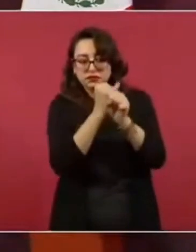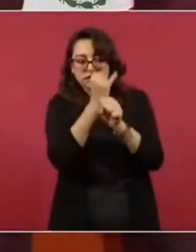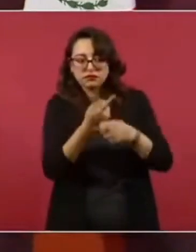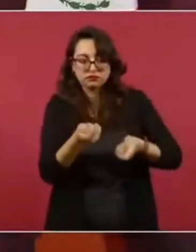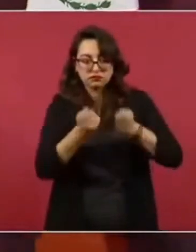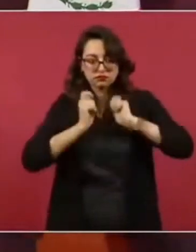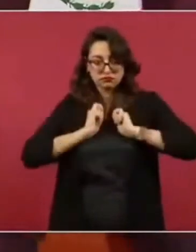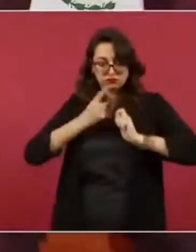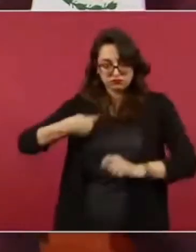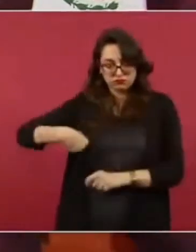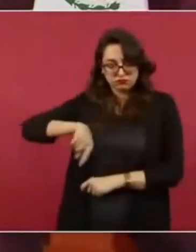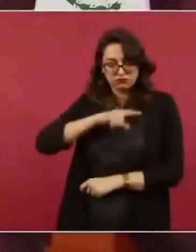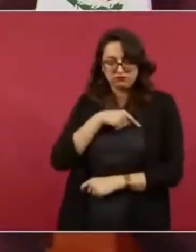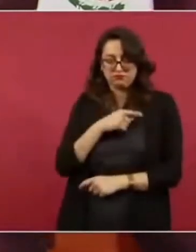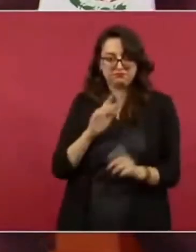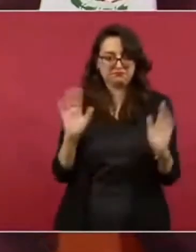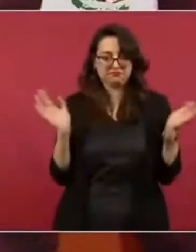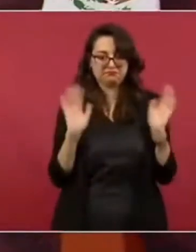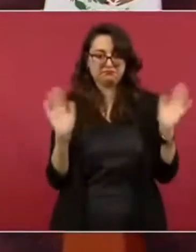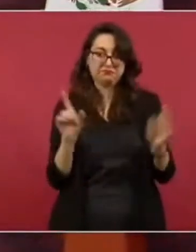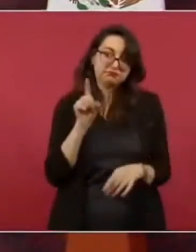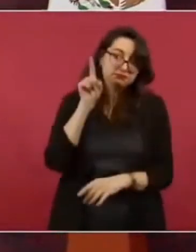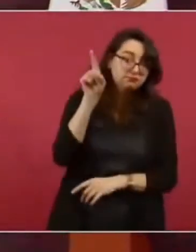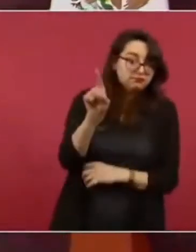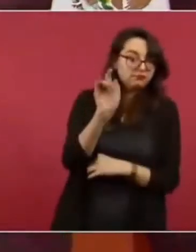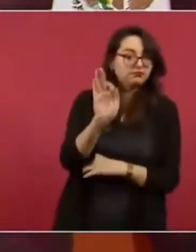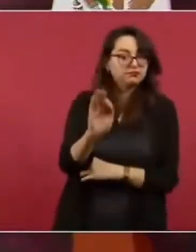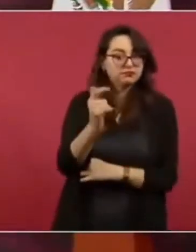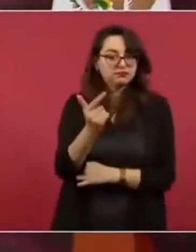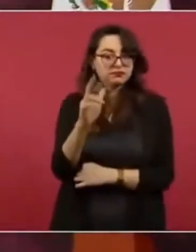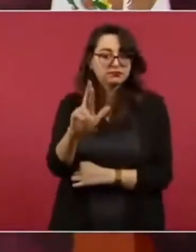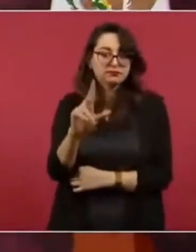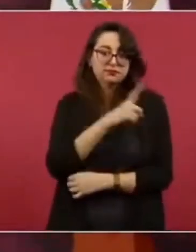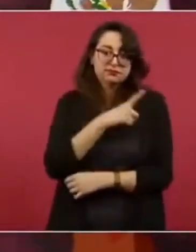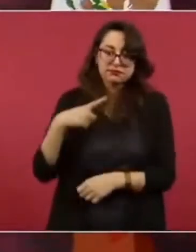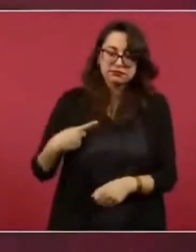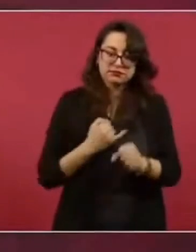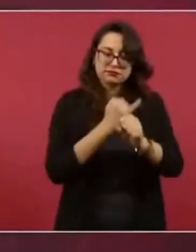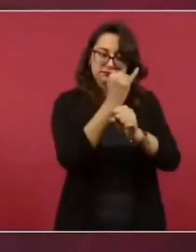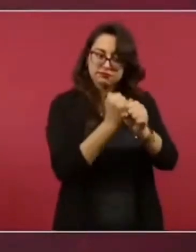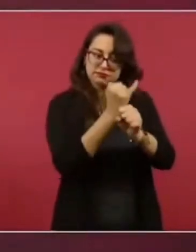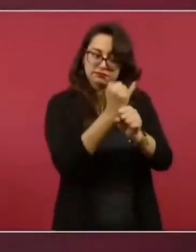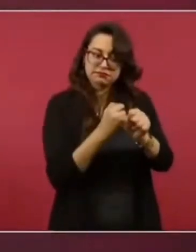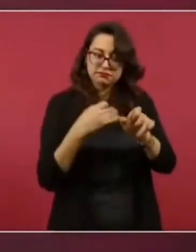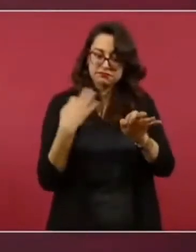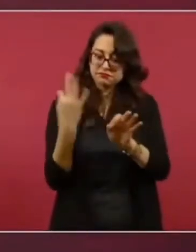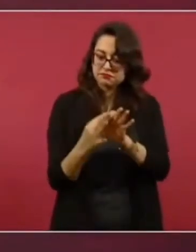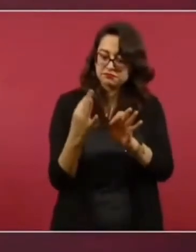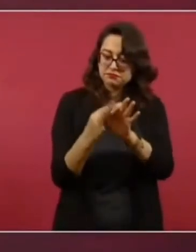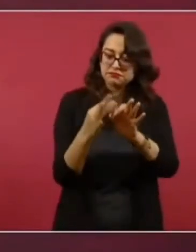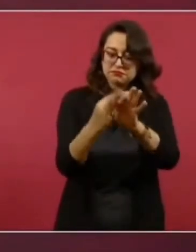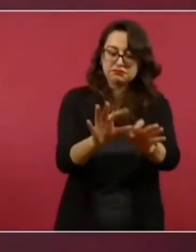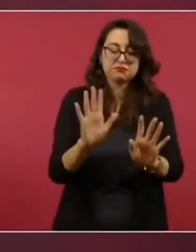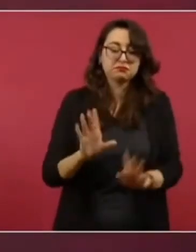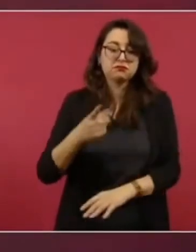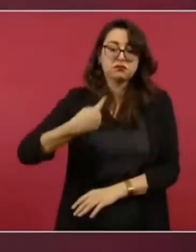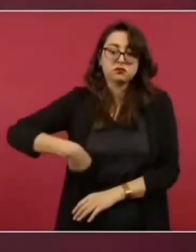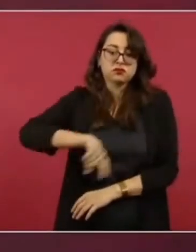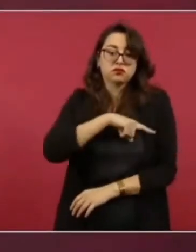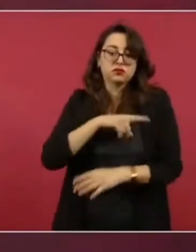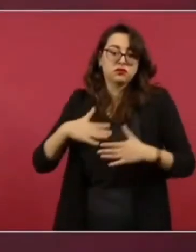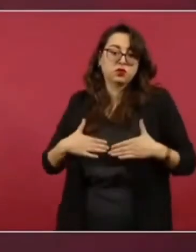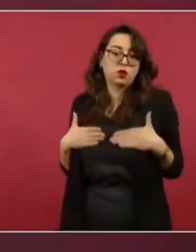bien, nosotros confiamos en que la Fiscalía General de la República haga su trabajo, como siempre, con